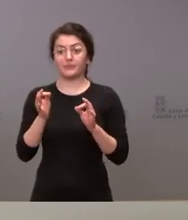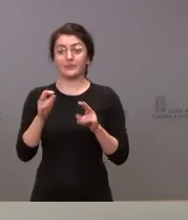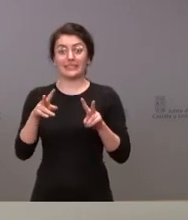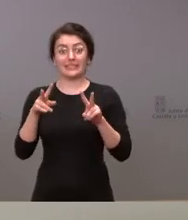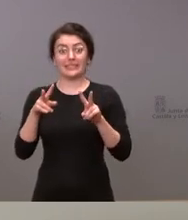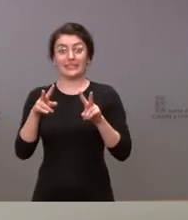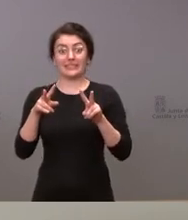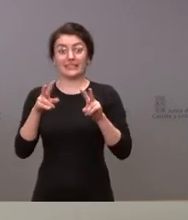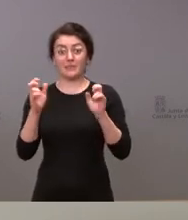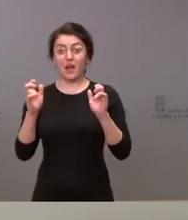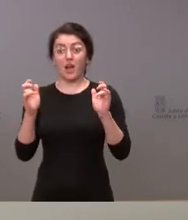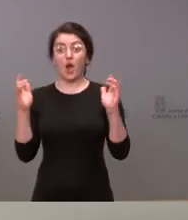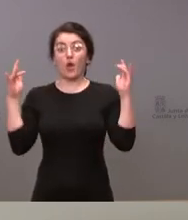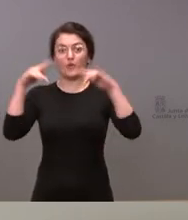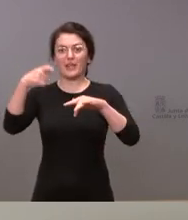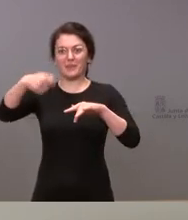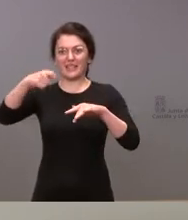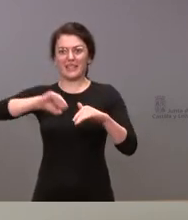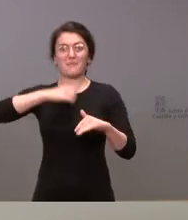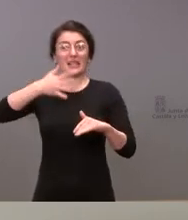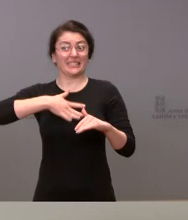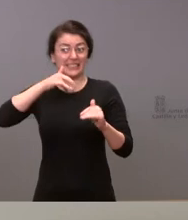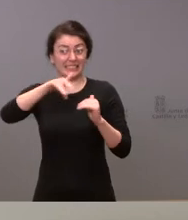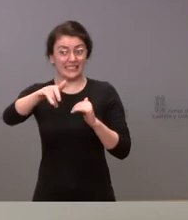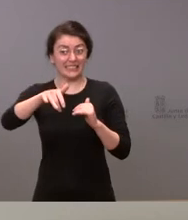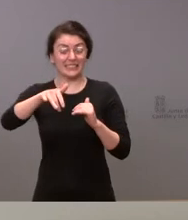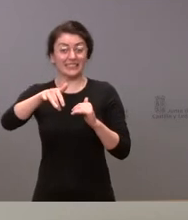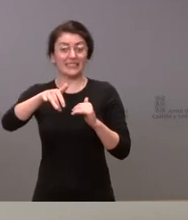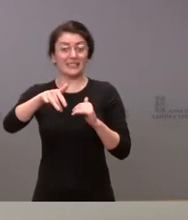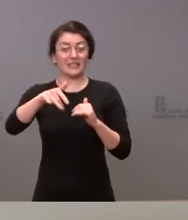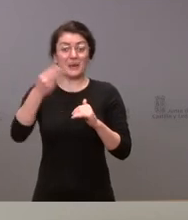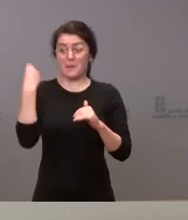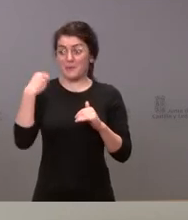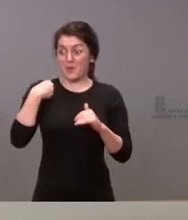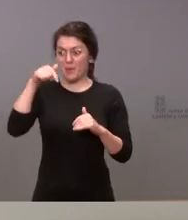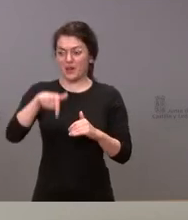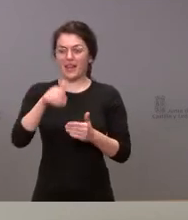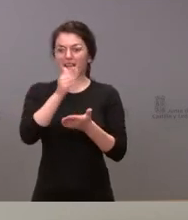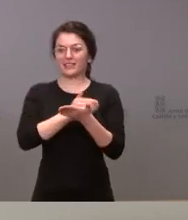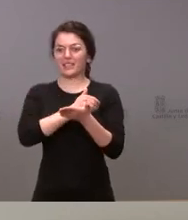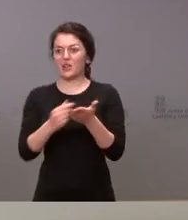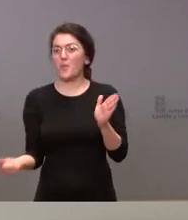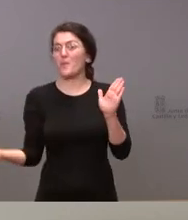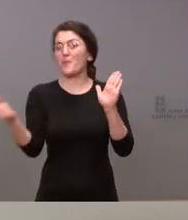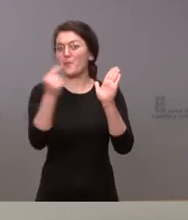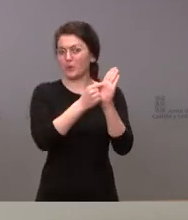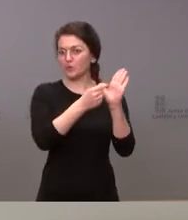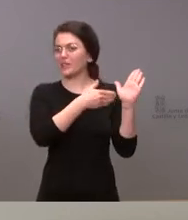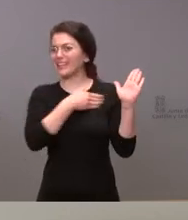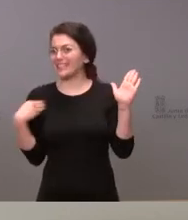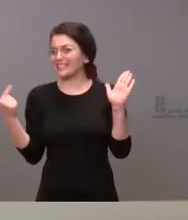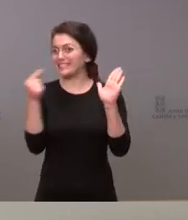lugar mañana, recordarán ustedes que uno de los puntos que Castilla y León pidió que se incluyeran y que finalmente no fue aceptado por el Gobierno en su inclusión, fue hablar